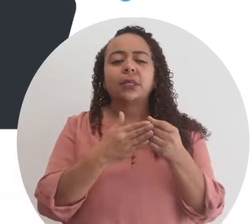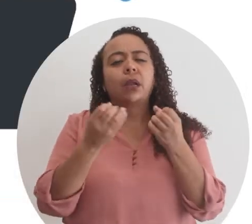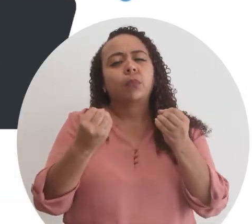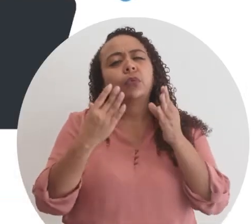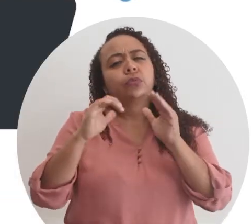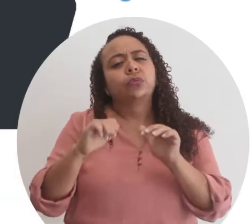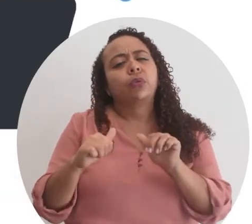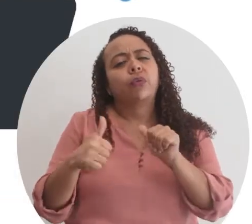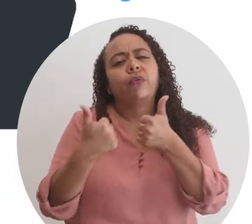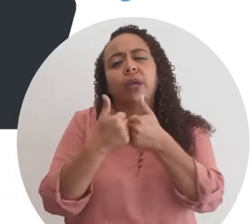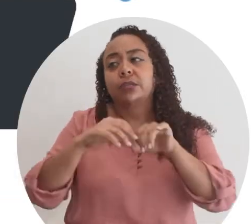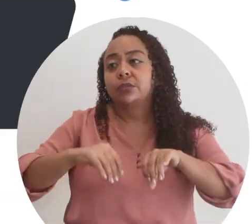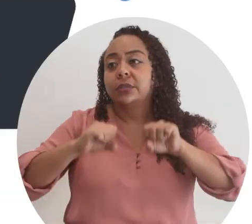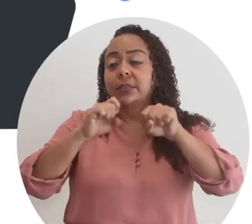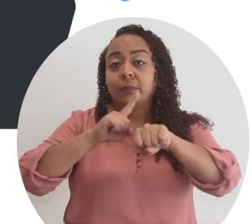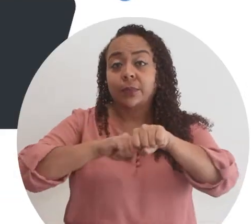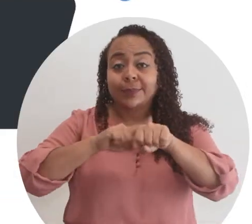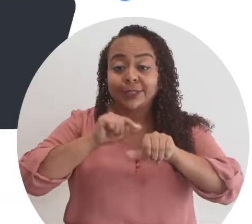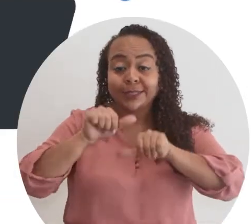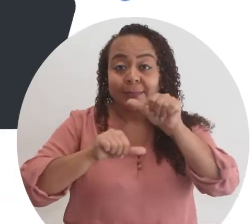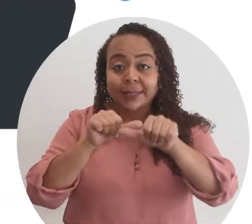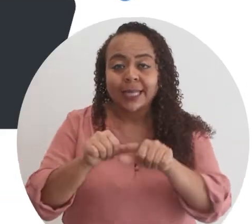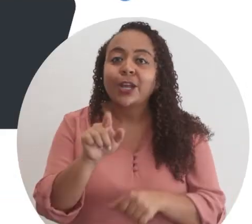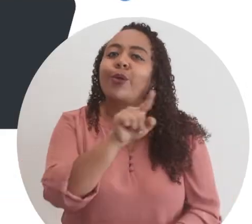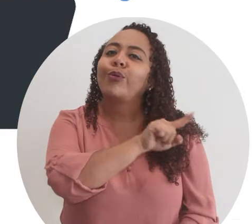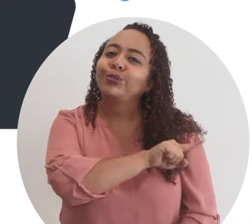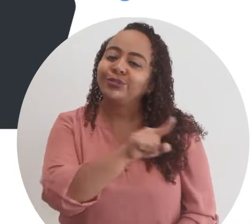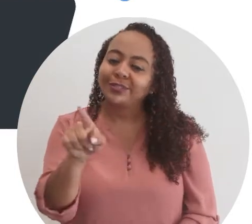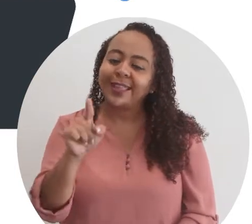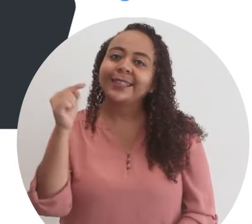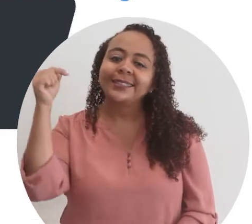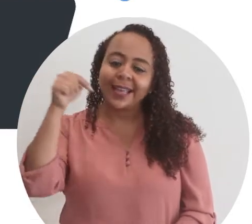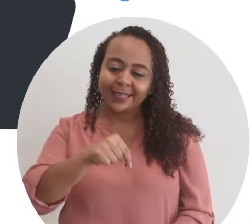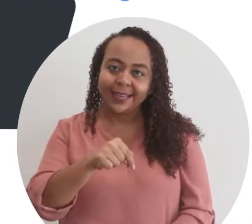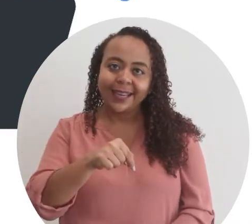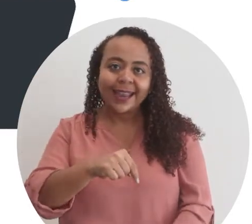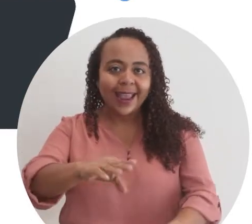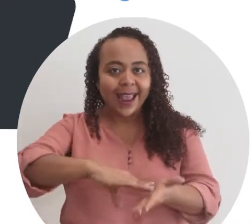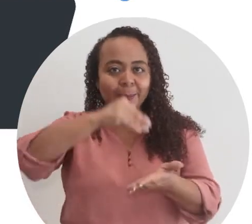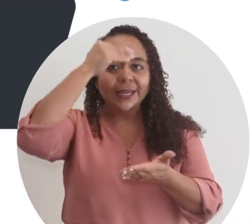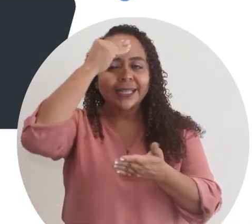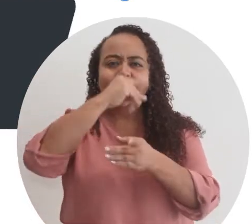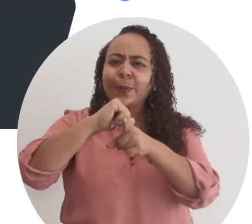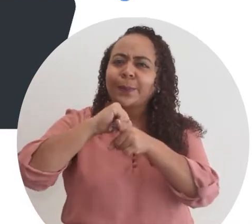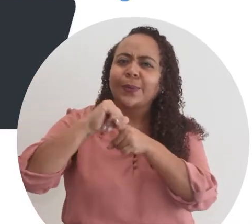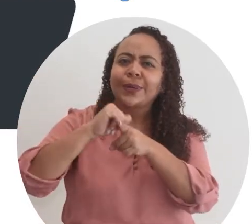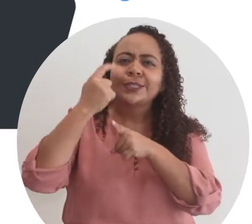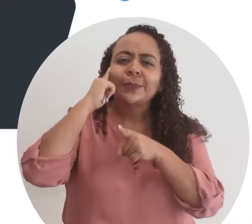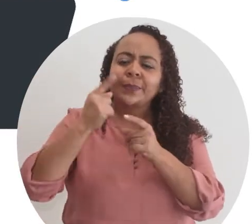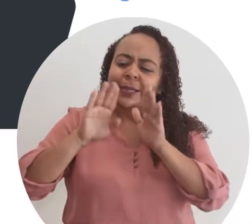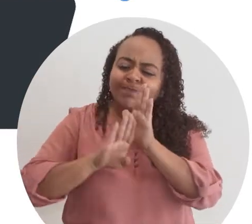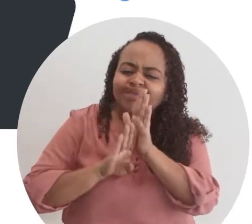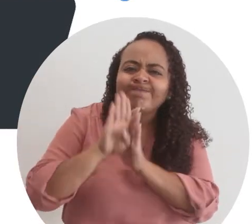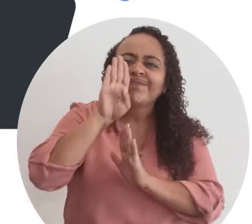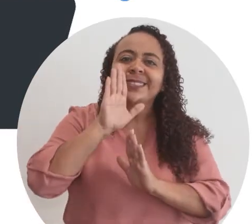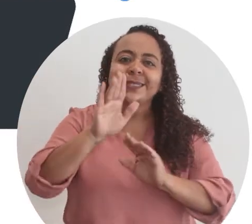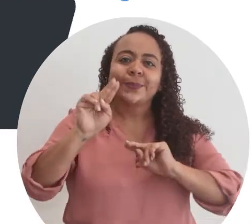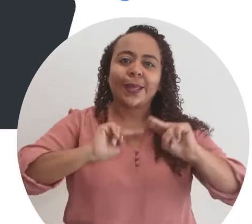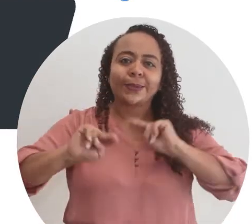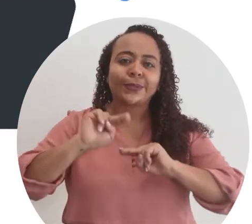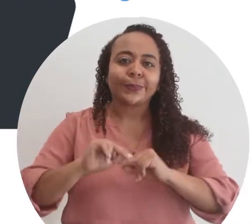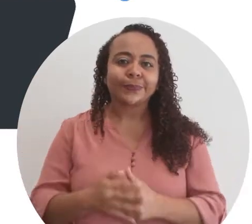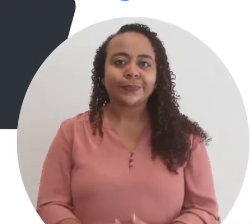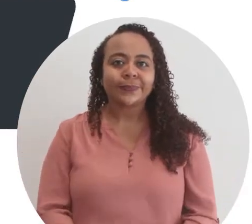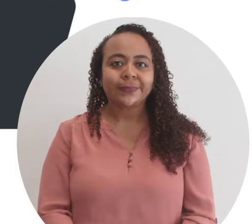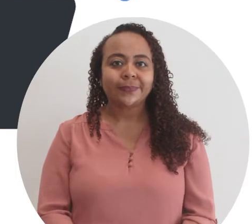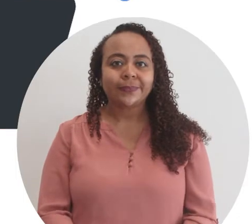a pesar de los muchos retos que se toman a la hora de aprender, ustedes están aquí aprendiendo y preparándose para impulsar su